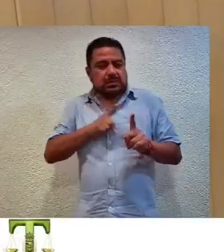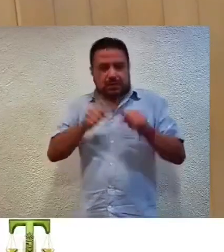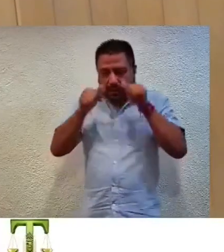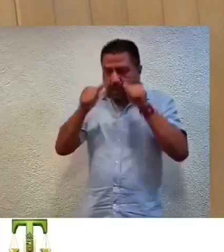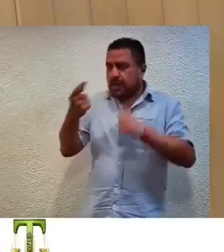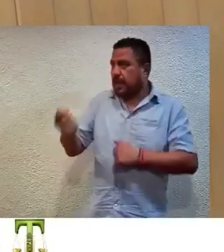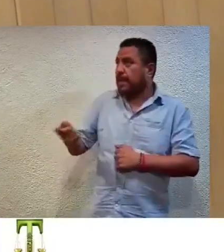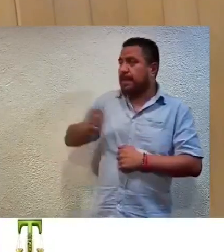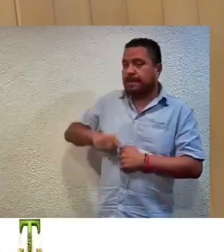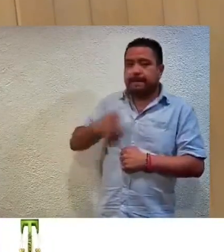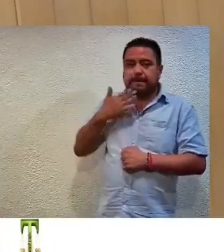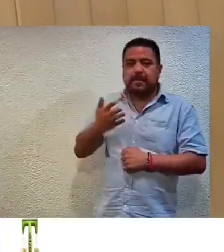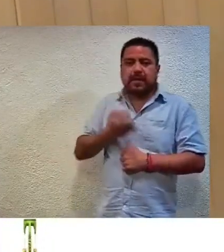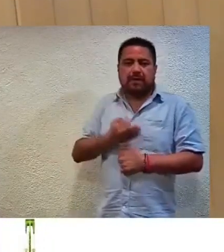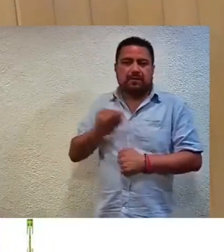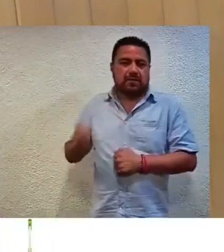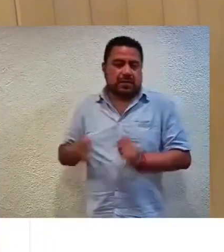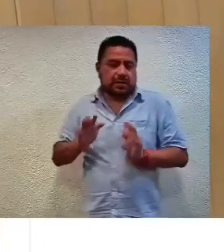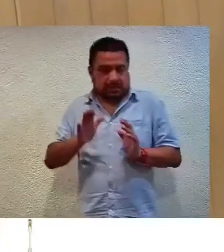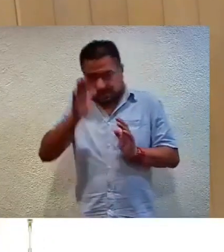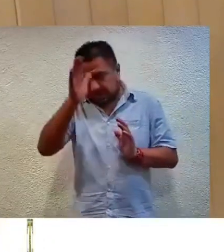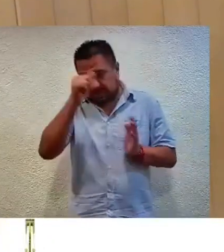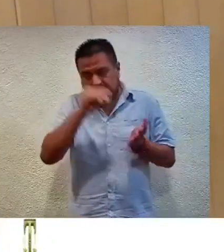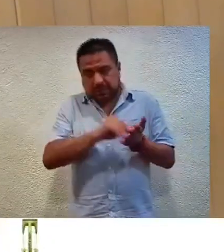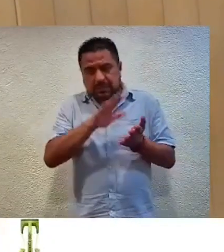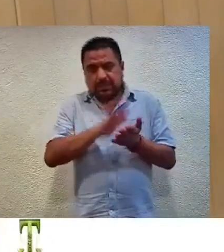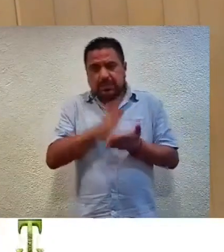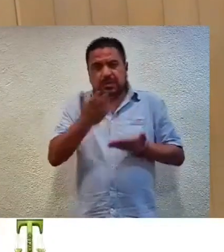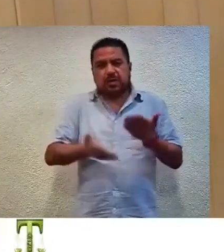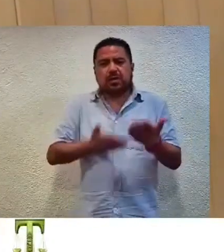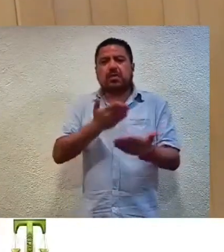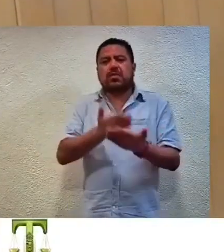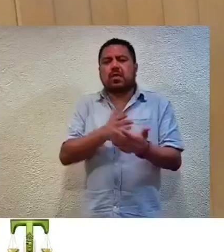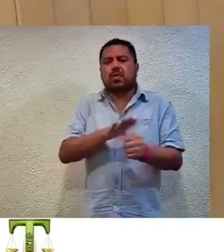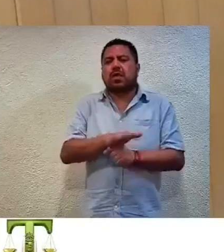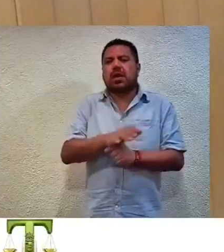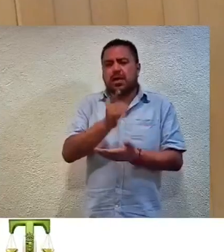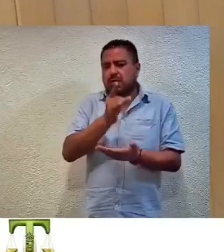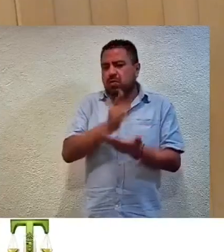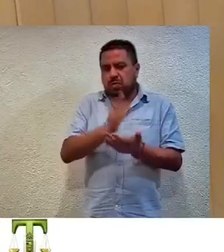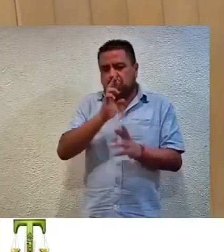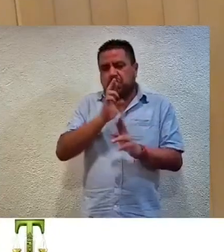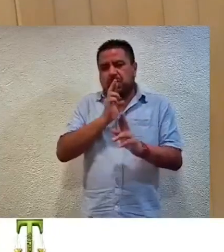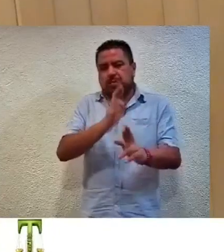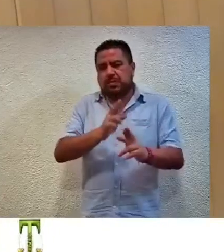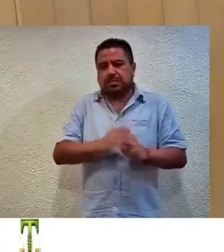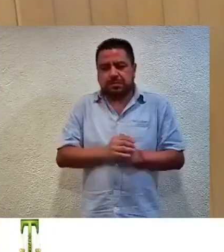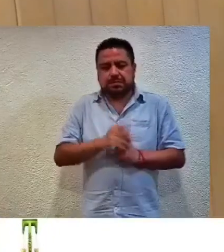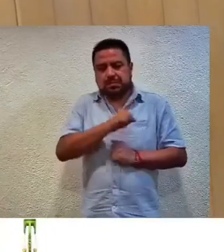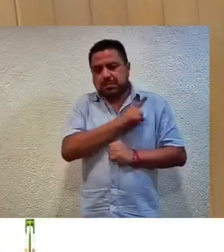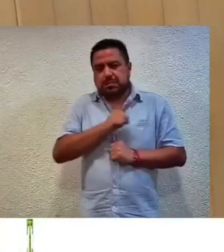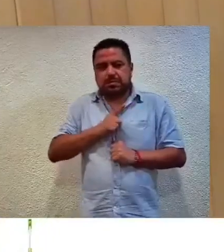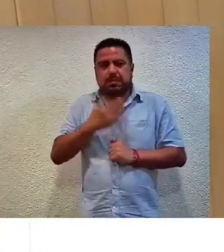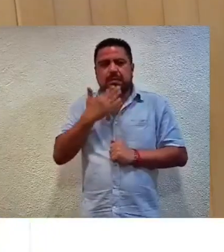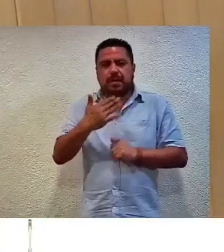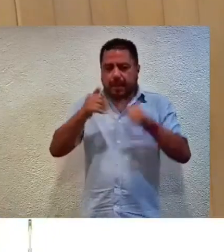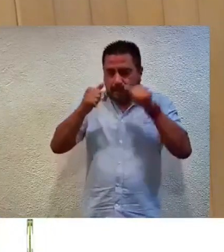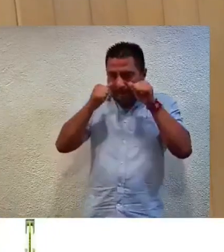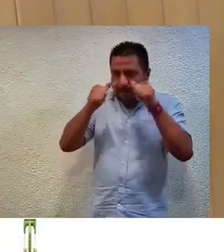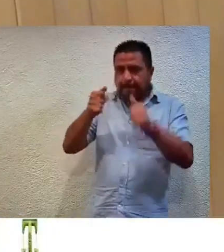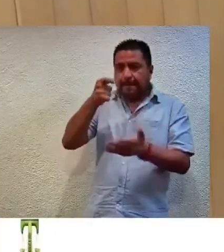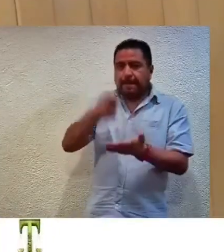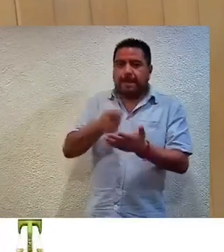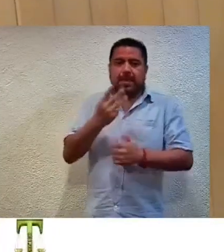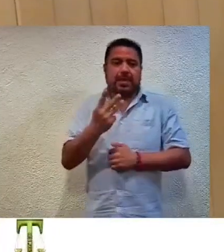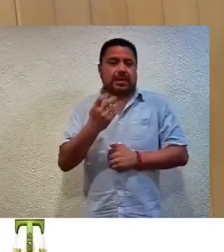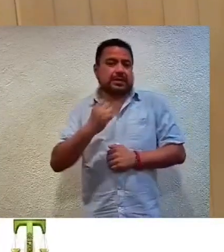ordenó en tiempo informa. De conformidad con lo anterior, se propone el siguiente punto de acuerdo. Único. Se declara cumplida la sentencia dictada el 3